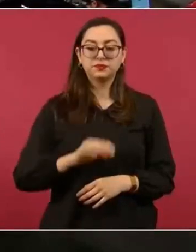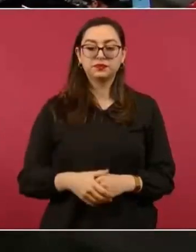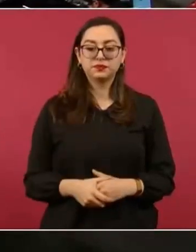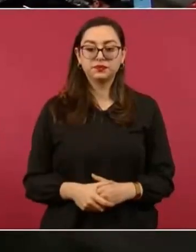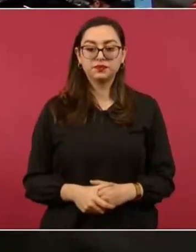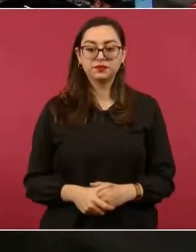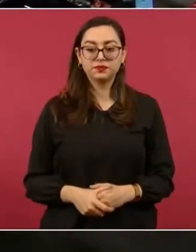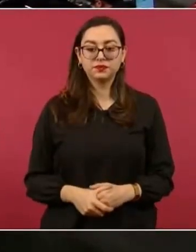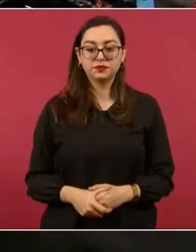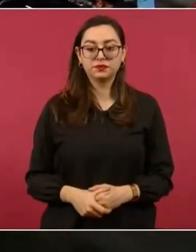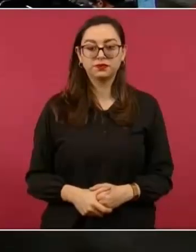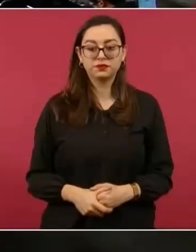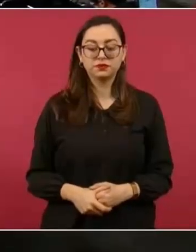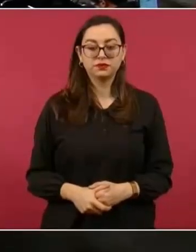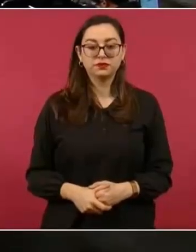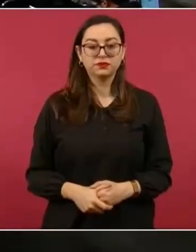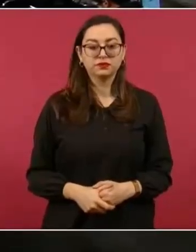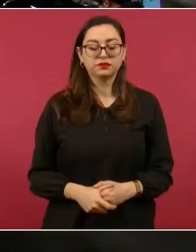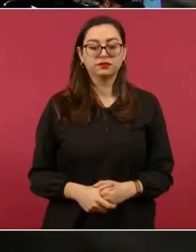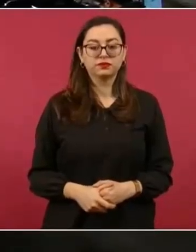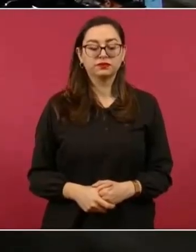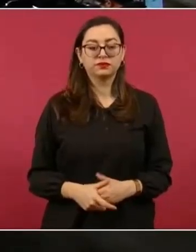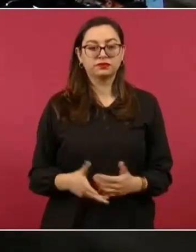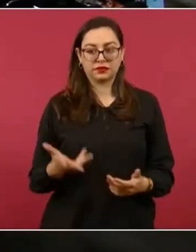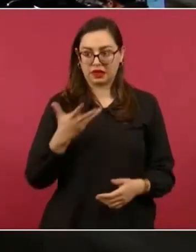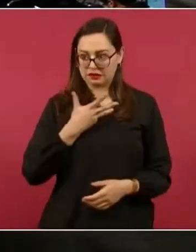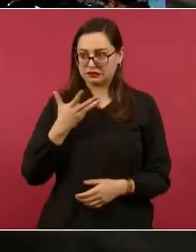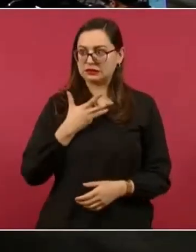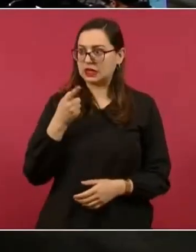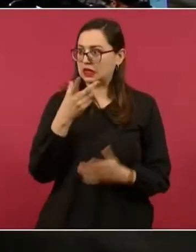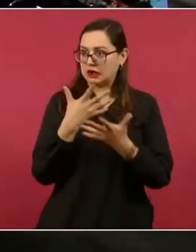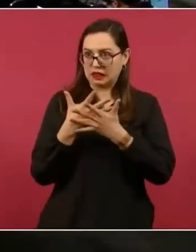De los almacenes, bodegas.